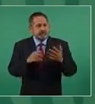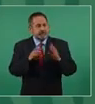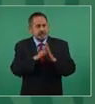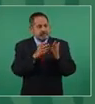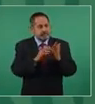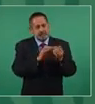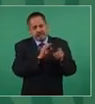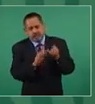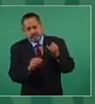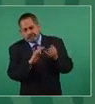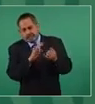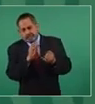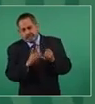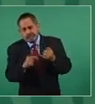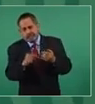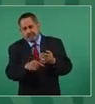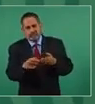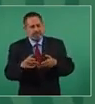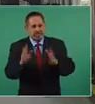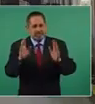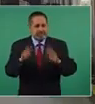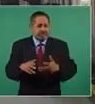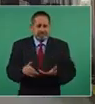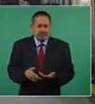24 de la sección C.